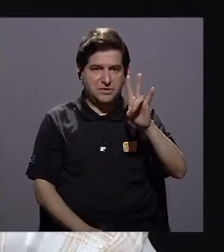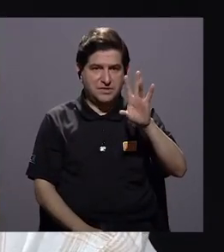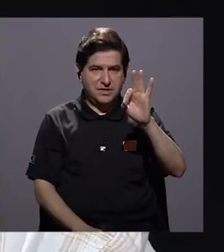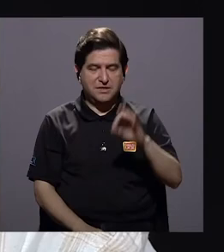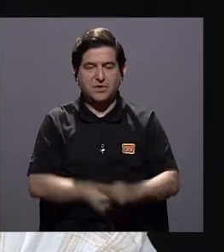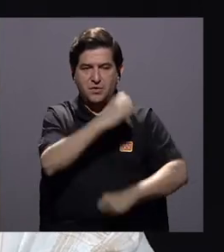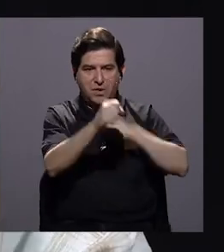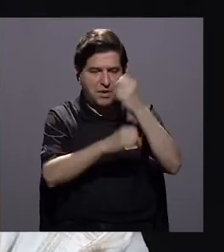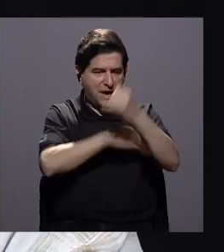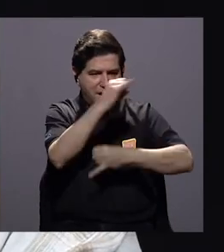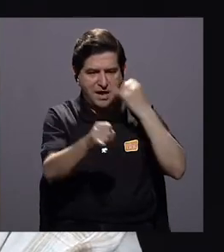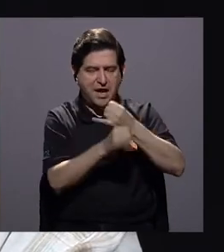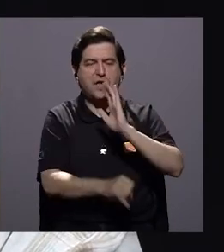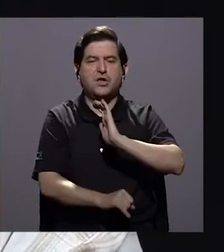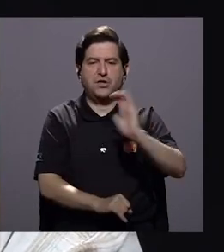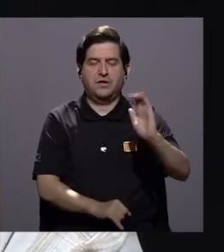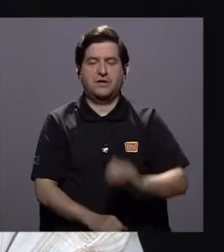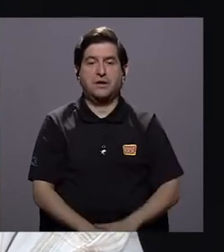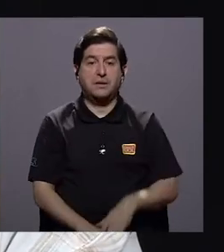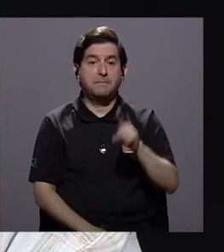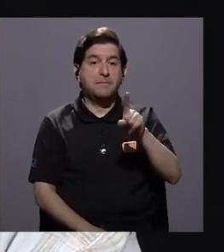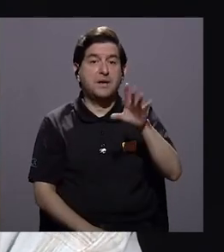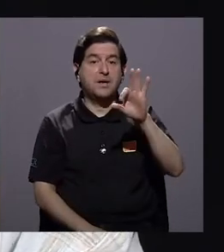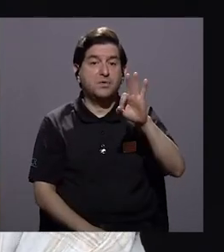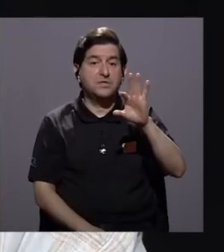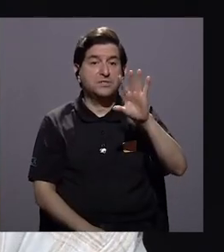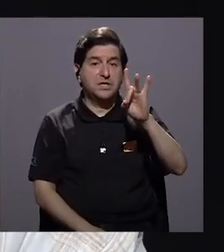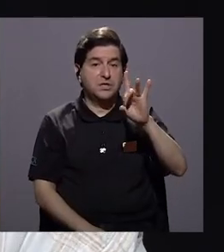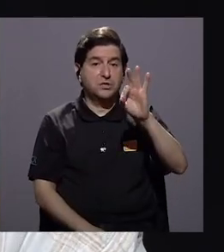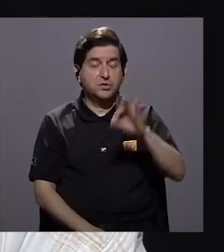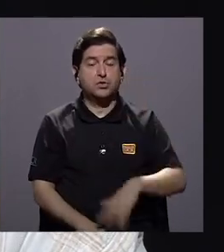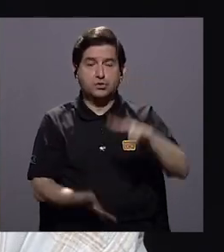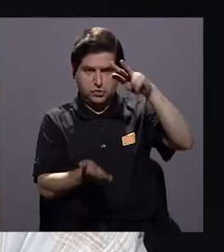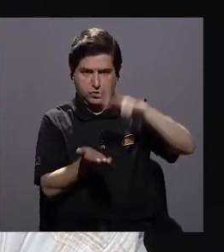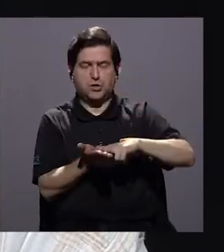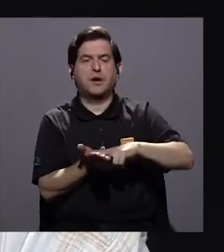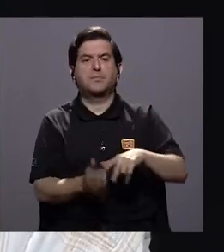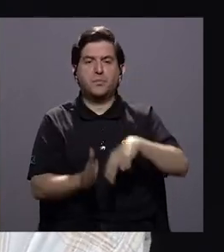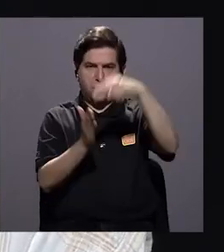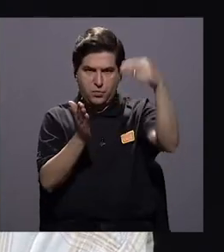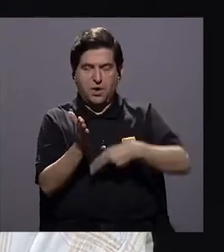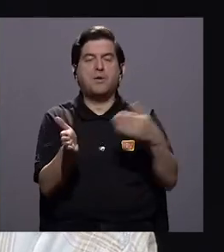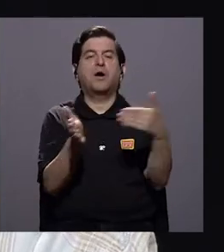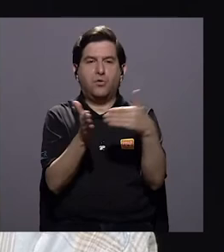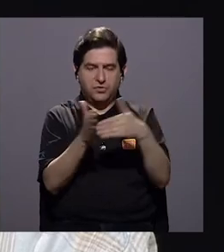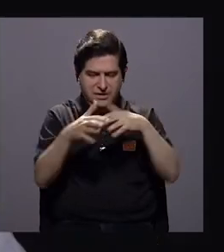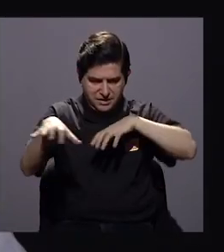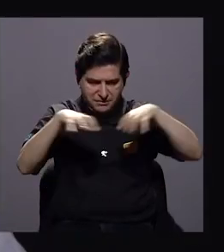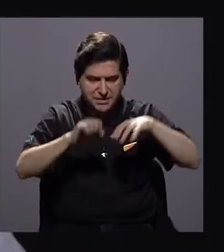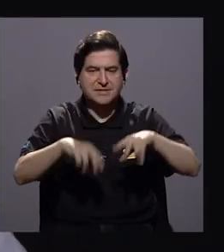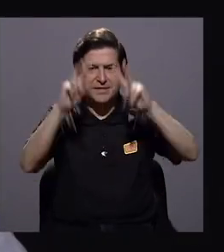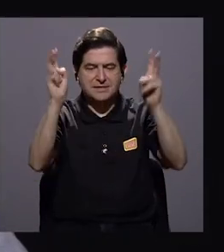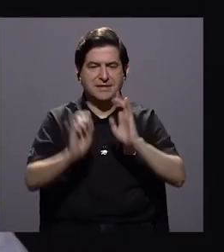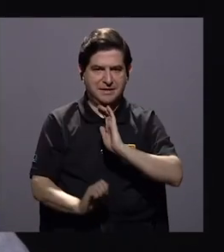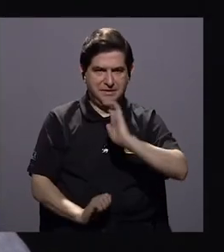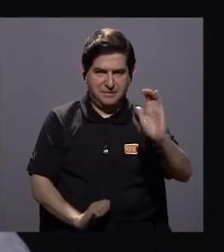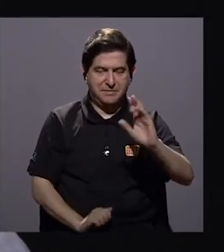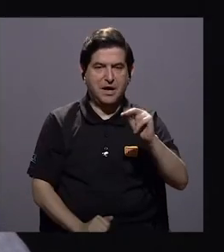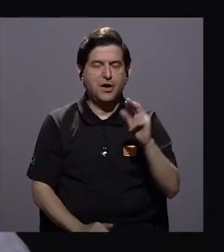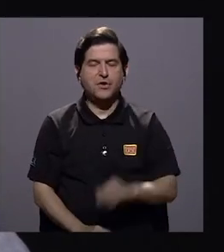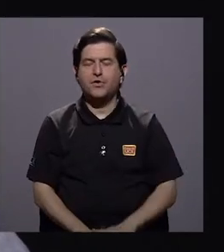el 79 año internacional del niño, etc. Cuando en el 89 se ratifica la Convención, sí se reactiva el tema de los niños y